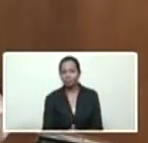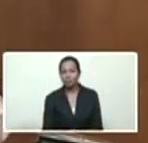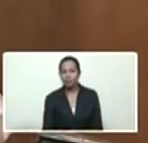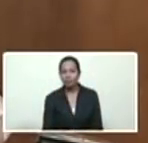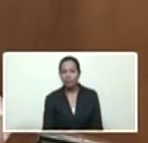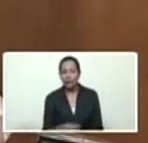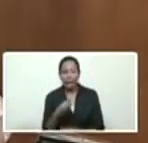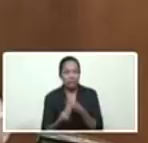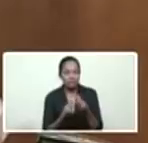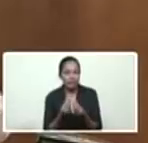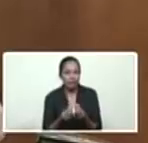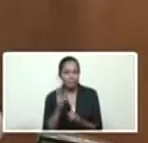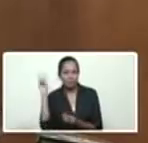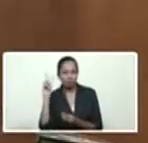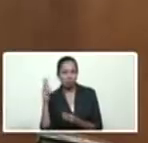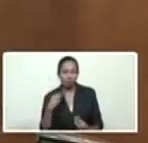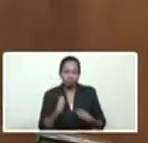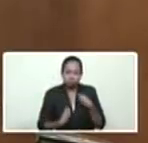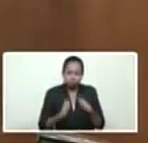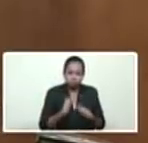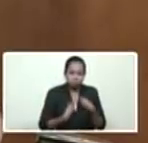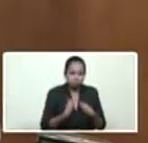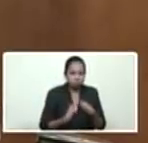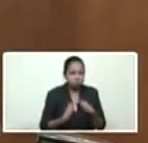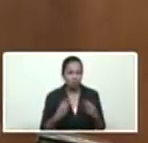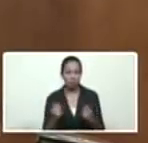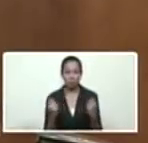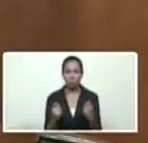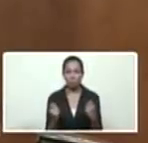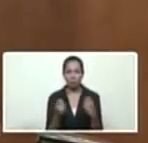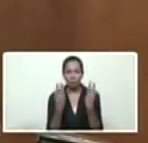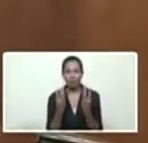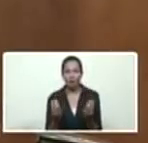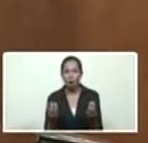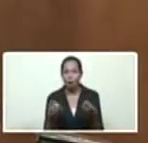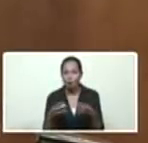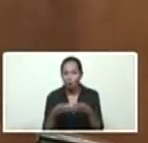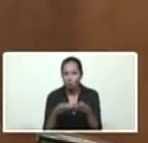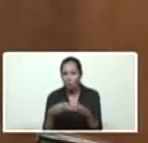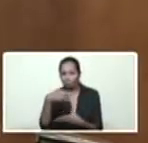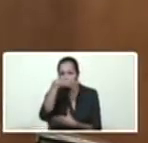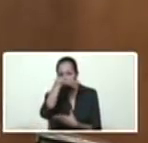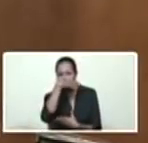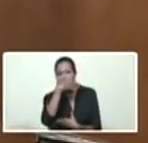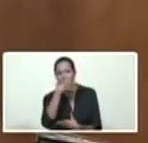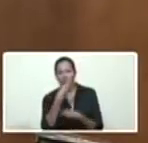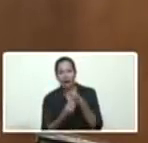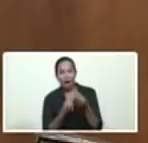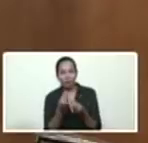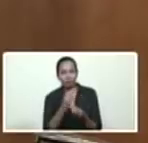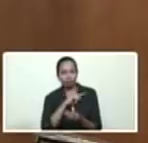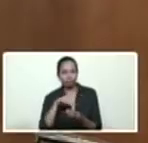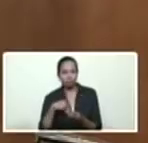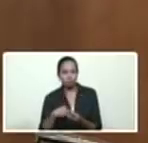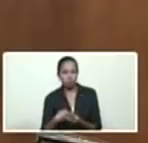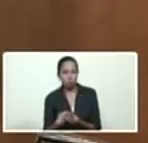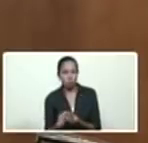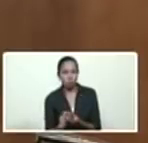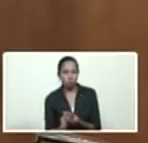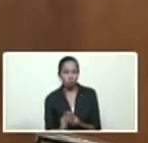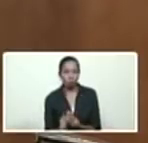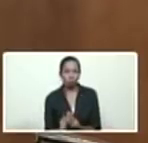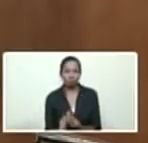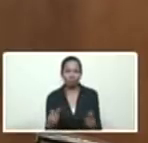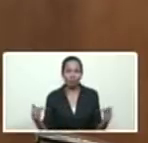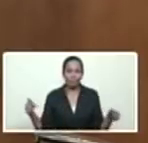y de violencia, que promovida por pequeños grupos guarimberos, nos lleven a una situación calamitosa, de